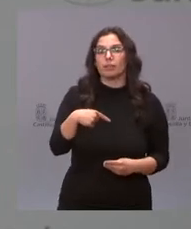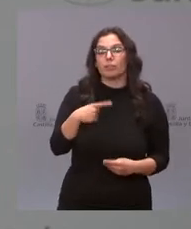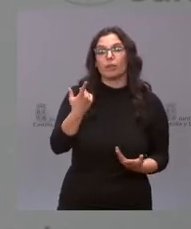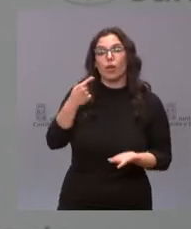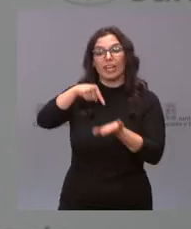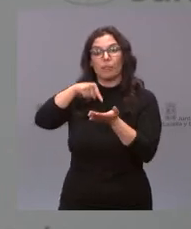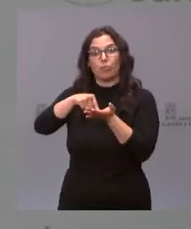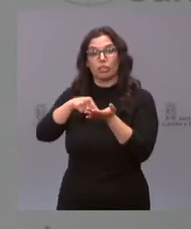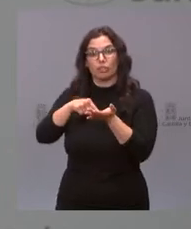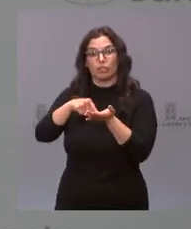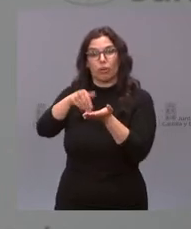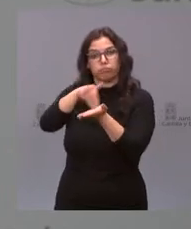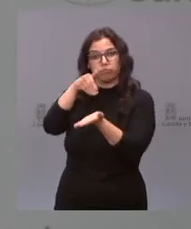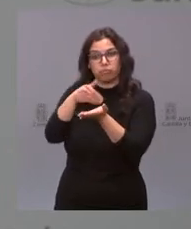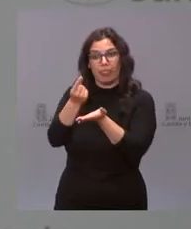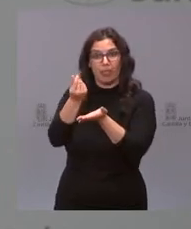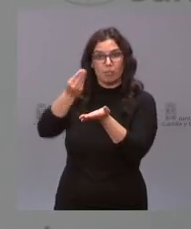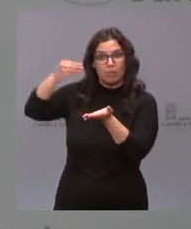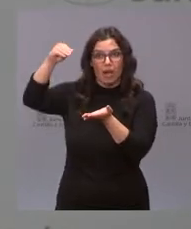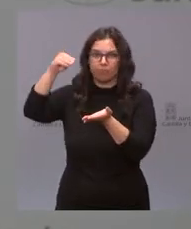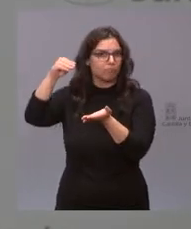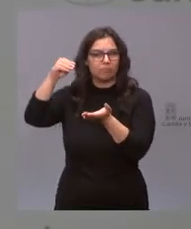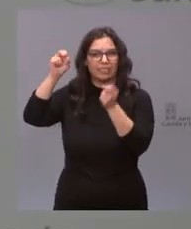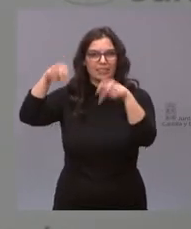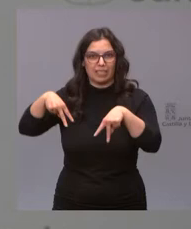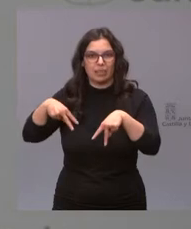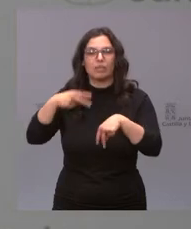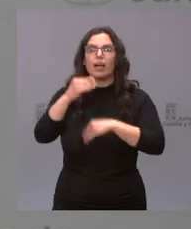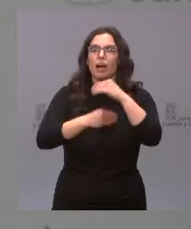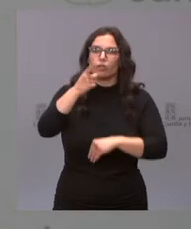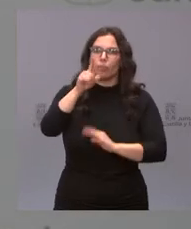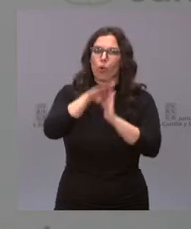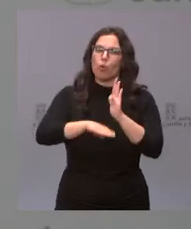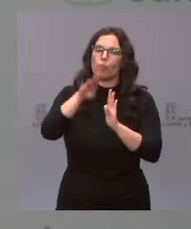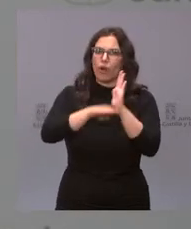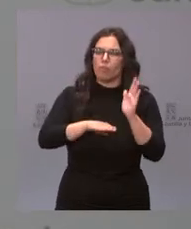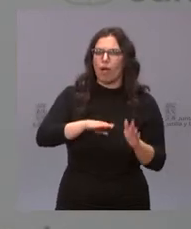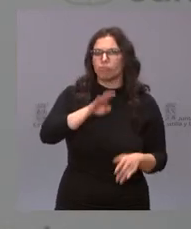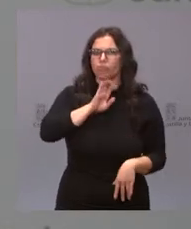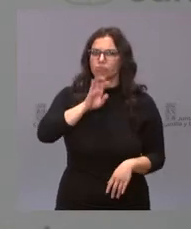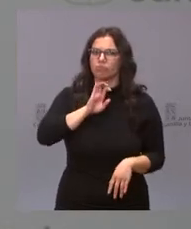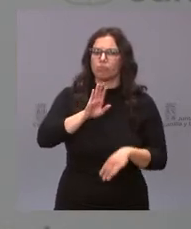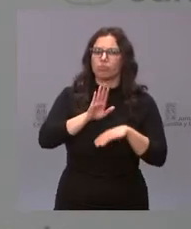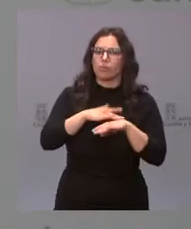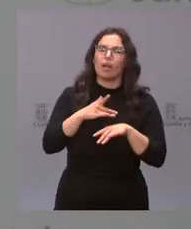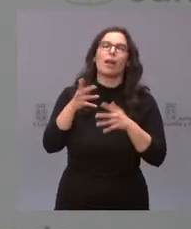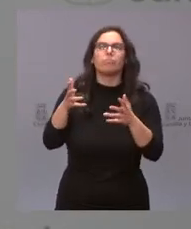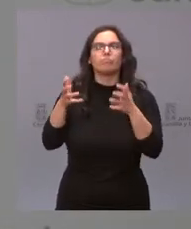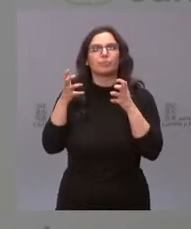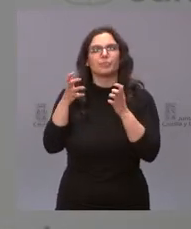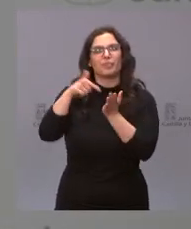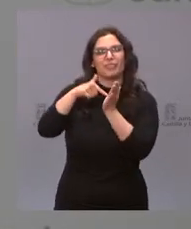de los impuestos a los ciudadanos, incluso haciendo un programa también ambicioso de beneficios fiscales para el mundo